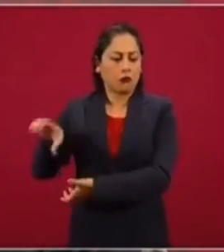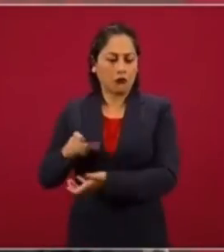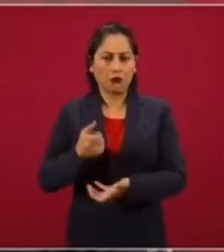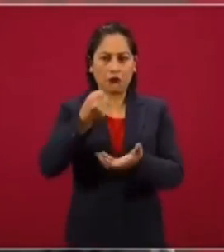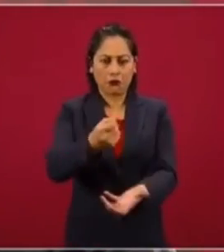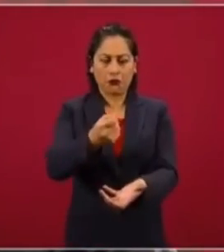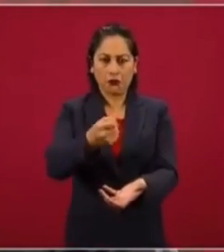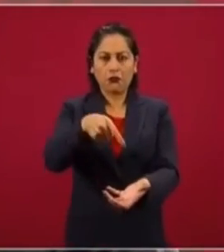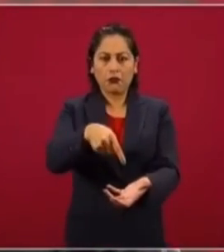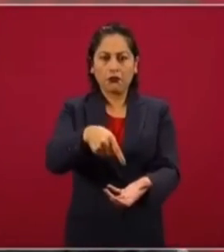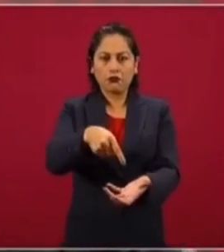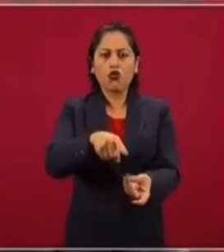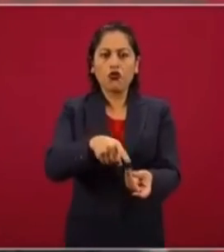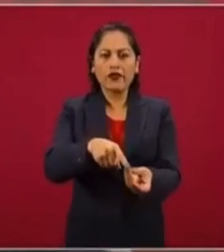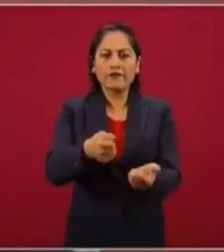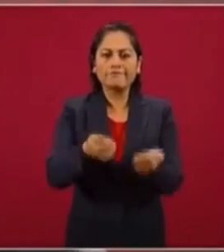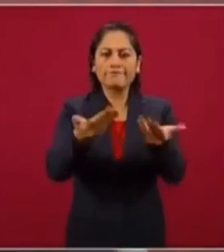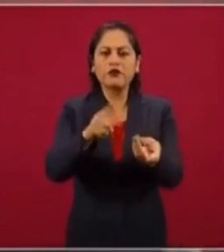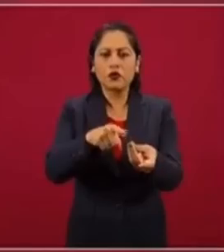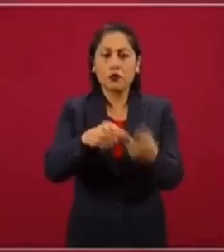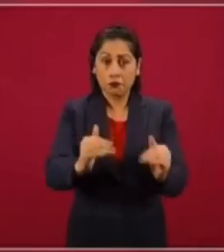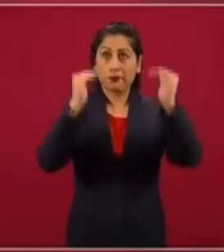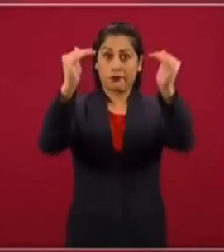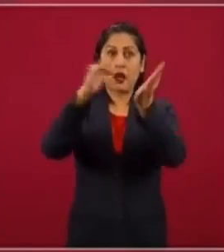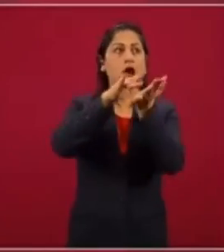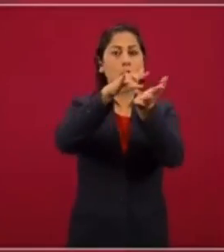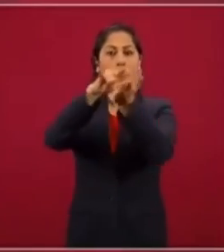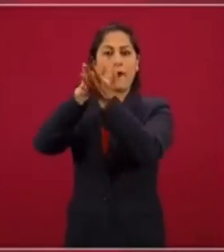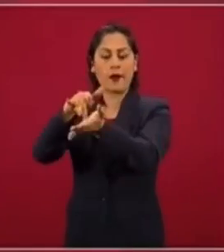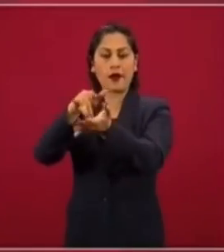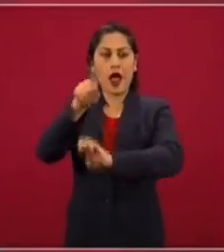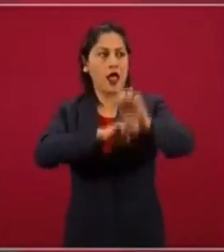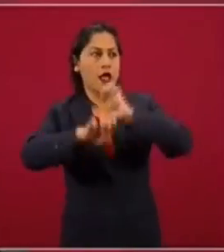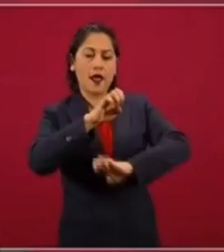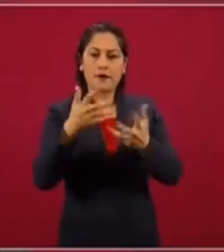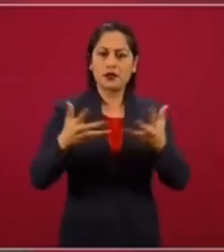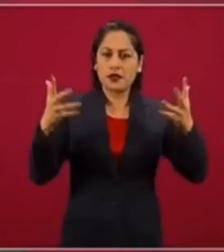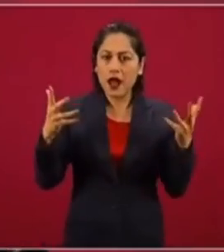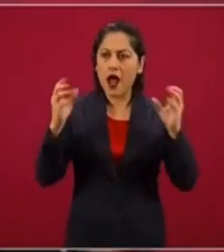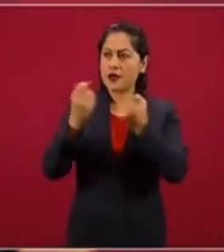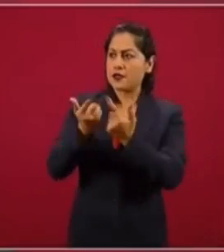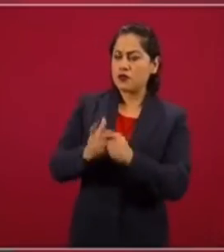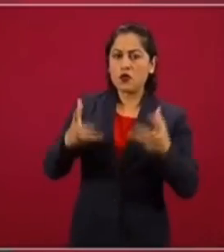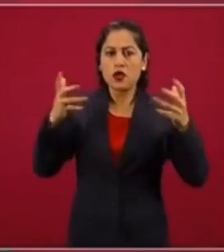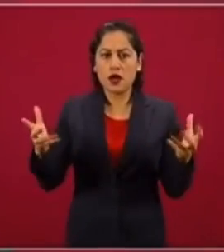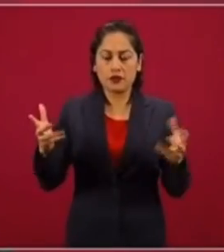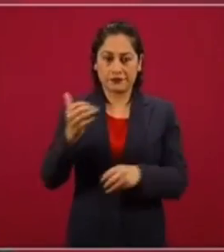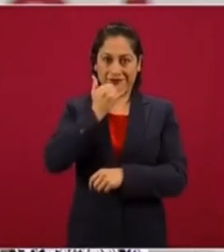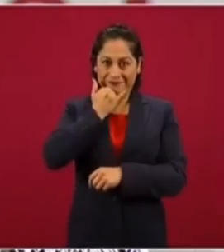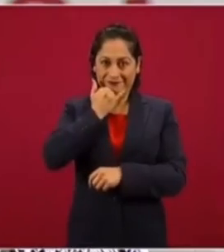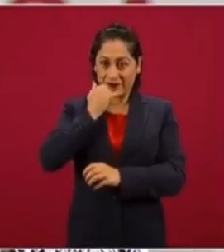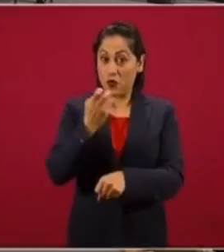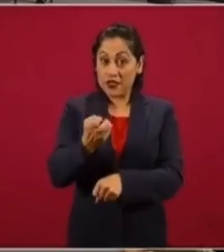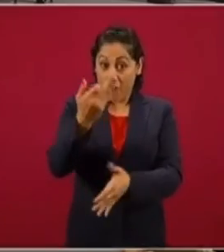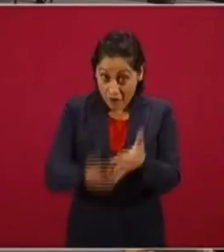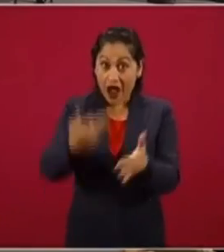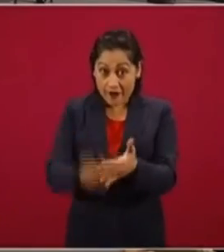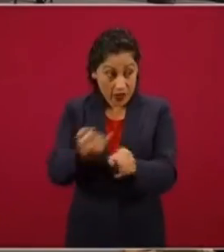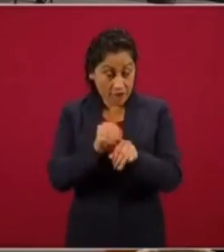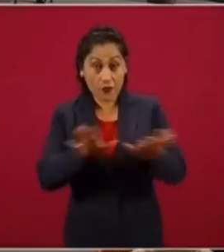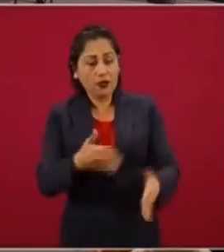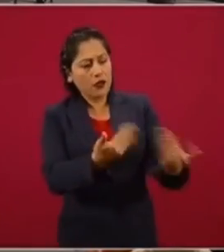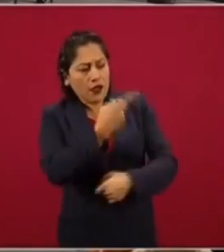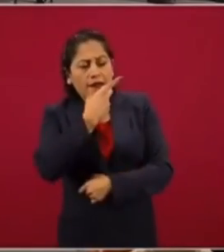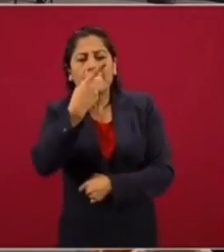arriba, apoyando a las grandes corporaciones. Si el presupuesto es público, el presupuesto es de todos, ¿por qué votaron